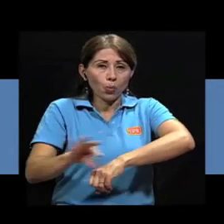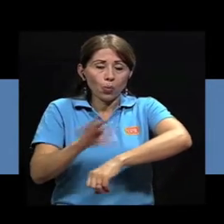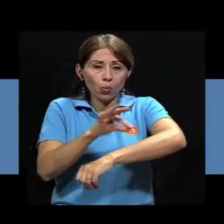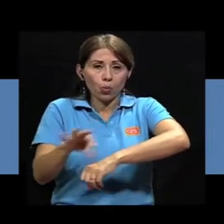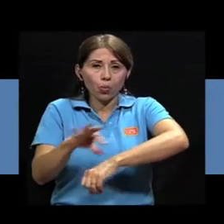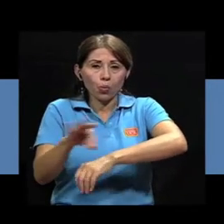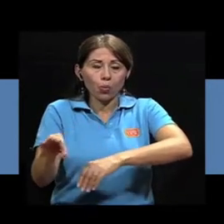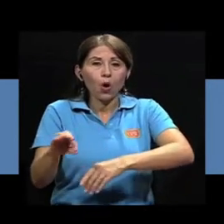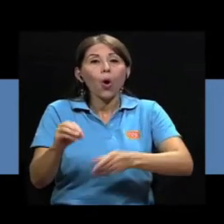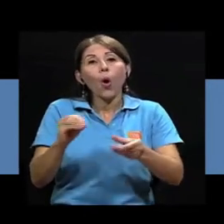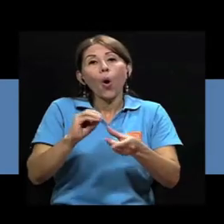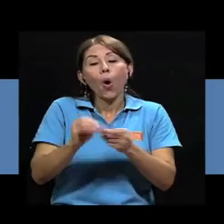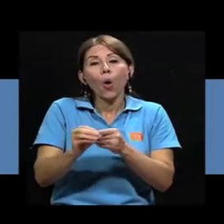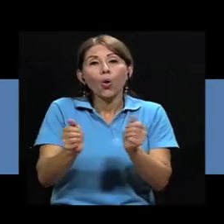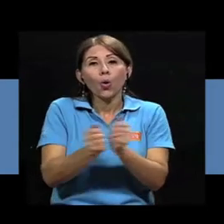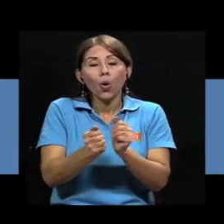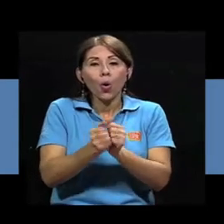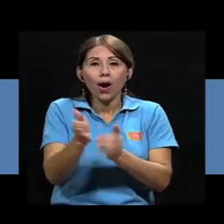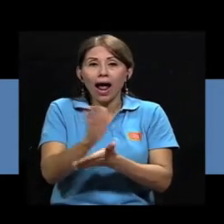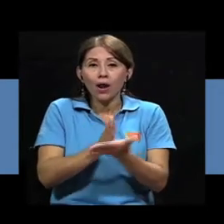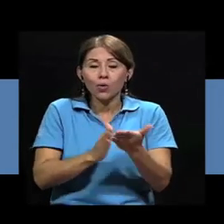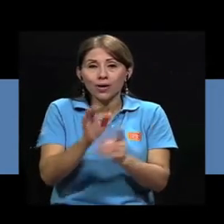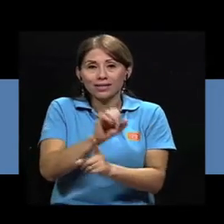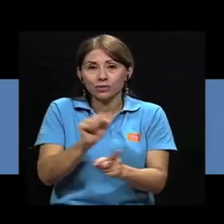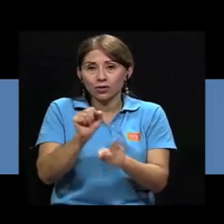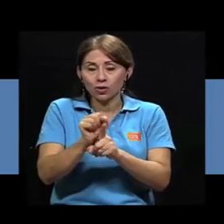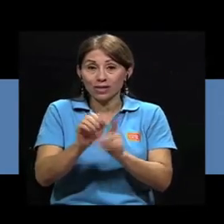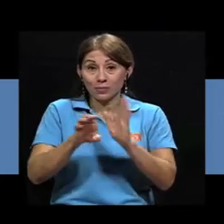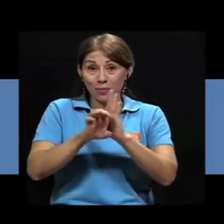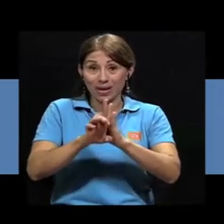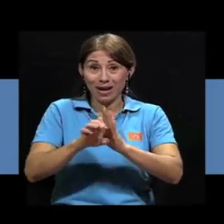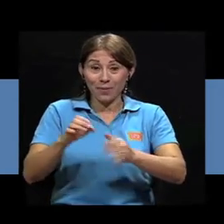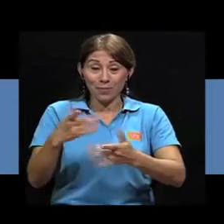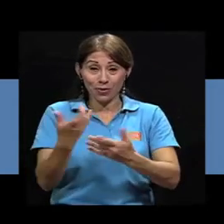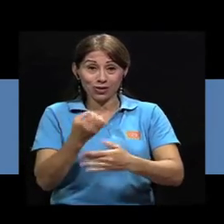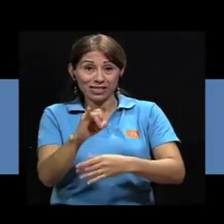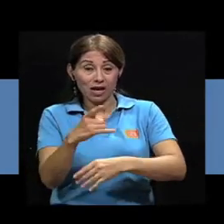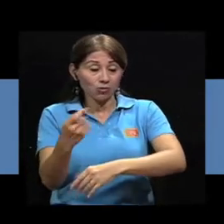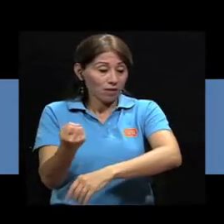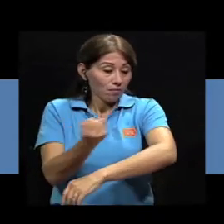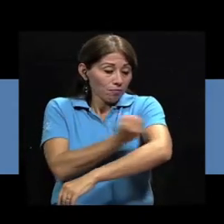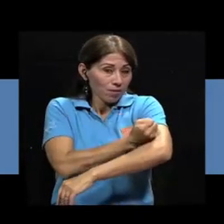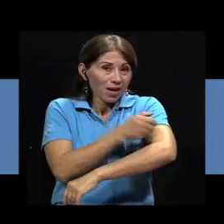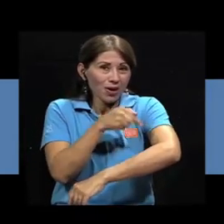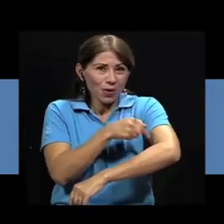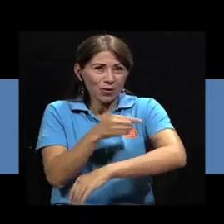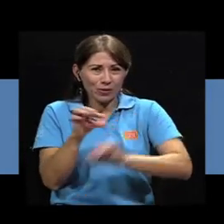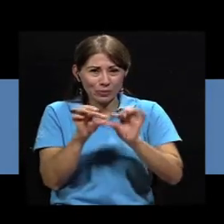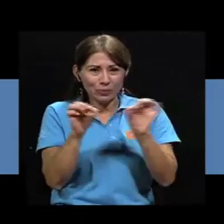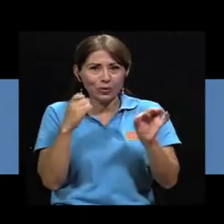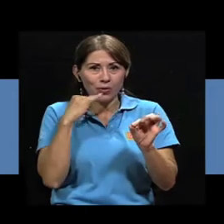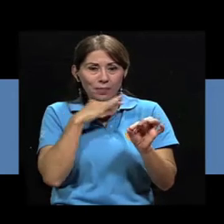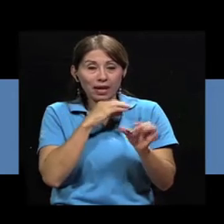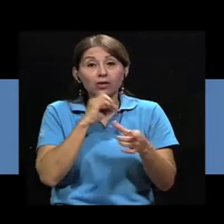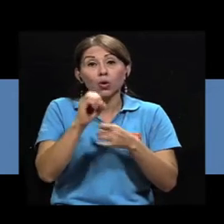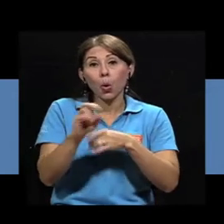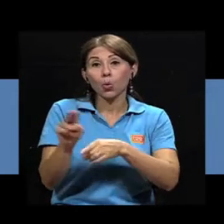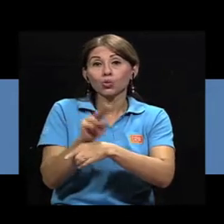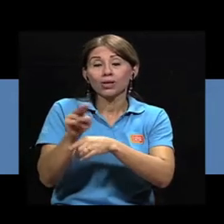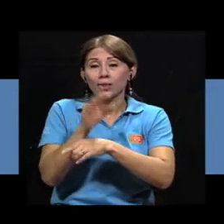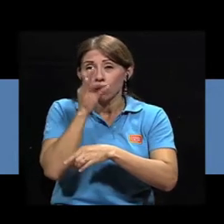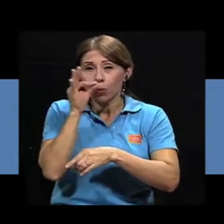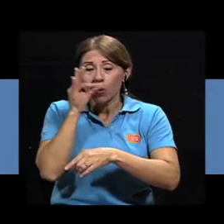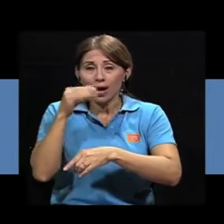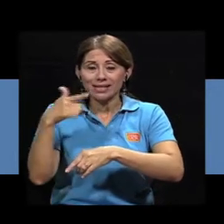y derivados contaminados, inyecciones con instrumentos contaminados durante intervenciones médicas y el consumo de